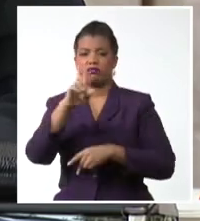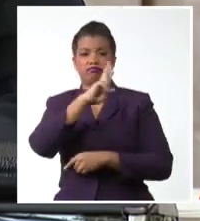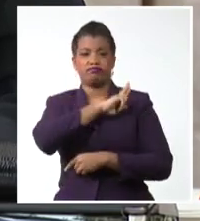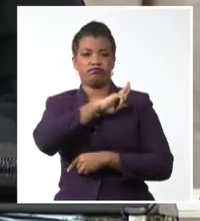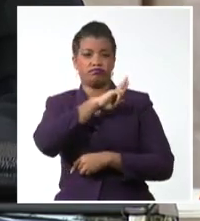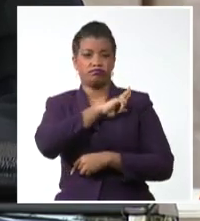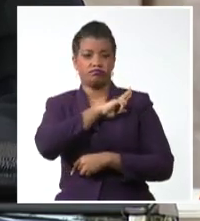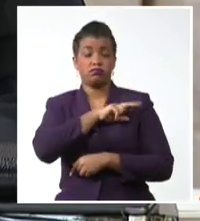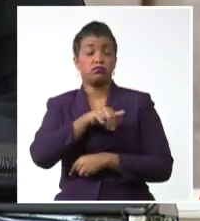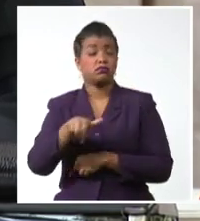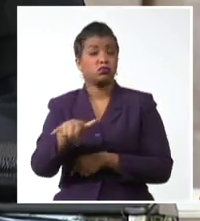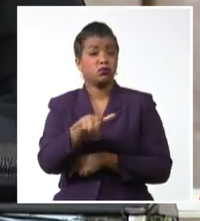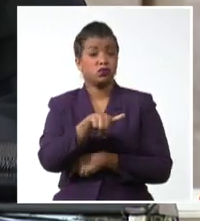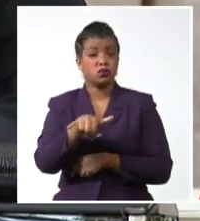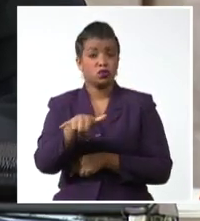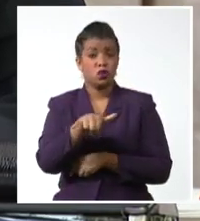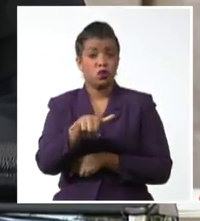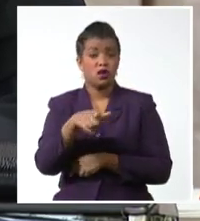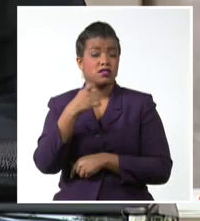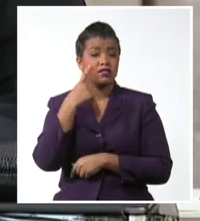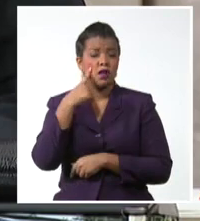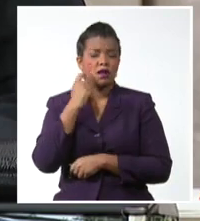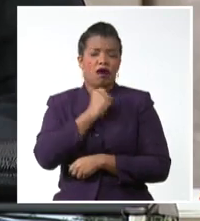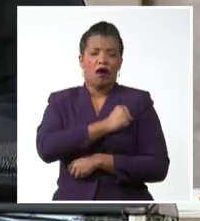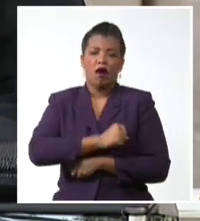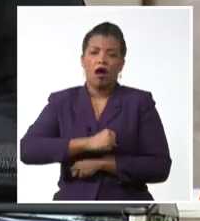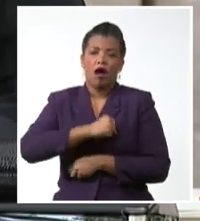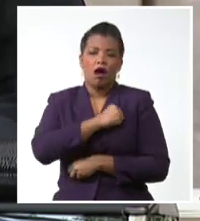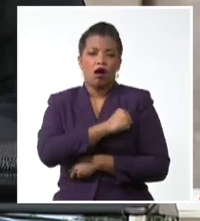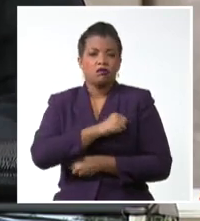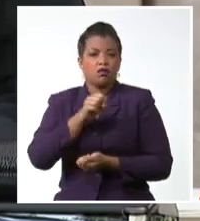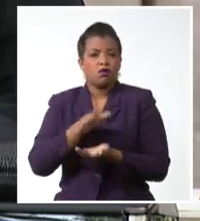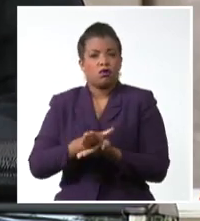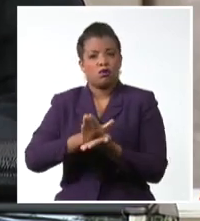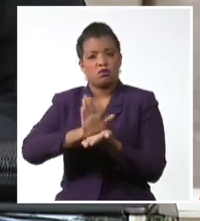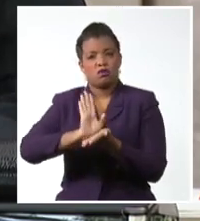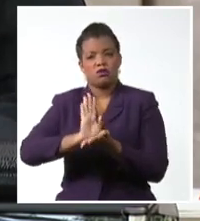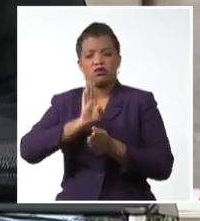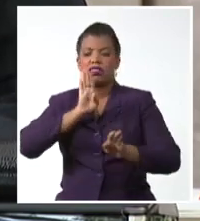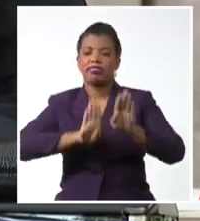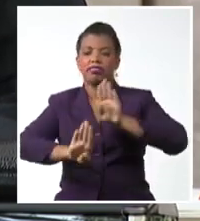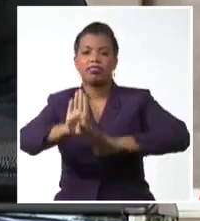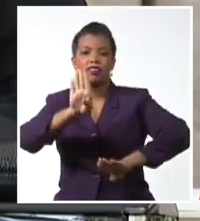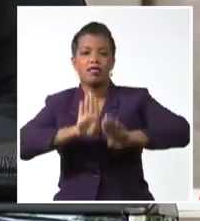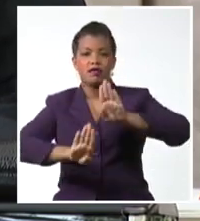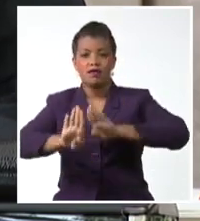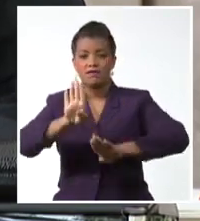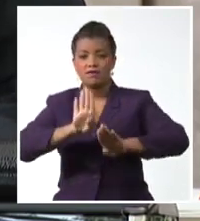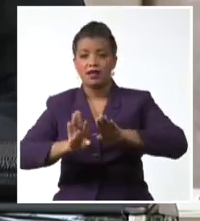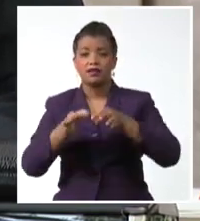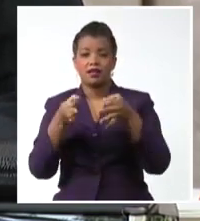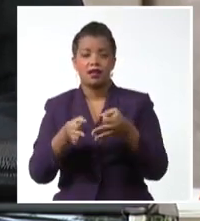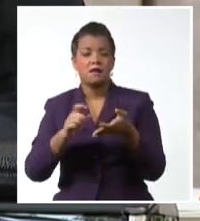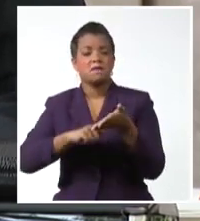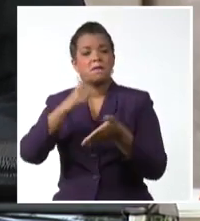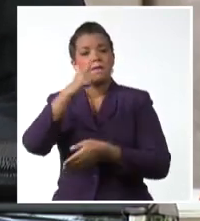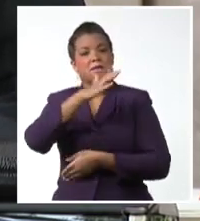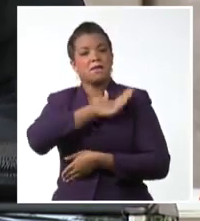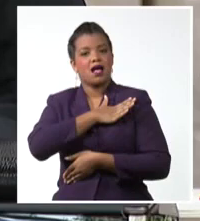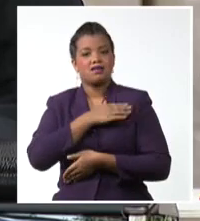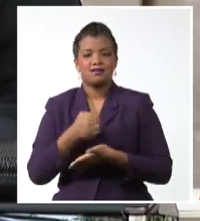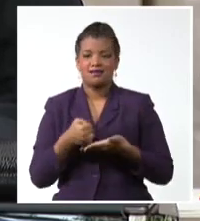sino también por la pasión y el compromiso de una auténtica defensora de un entorno de paz y cooperación